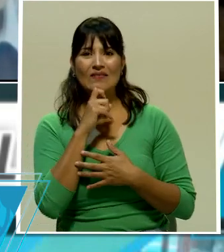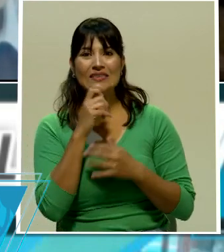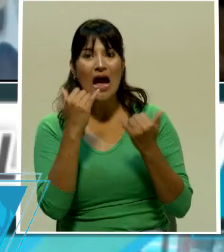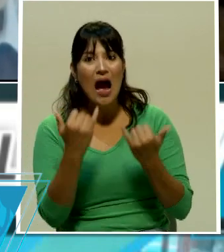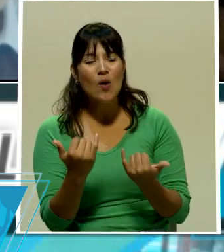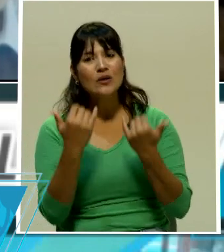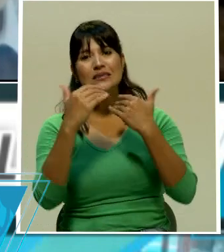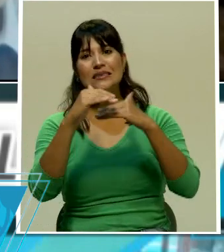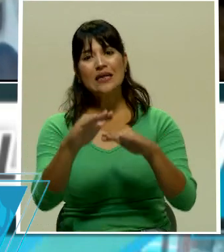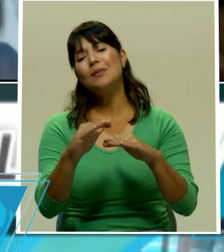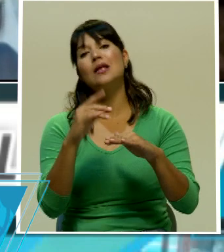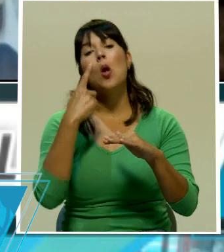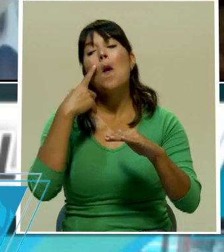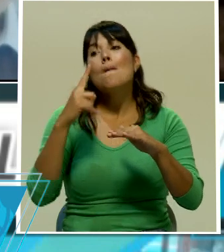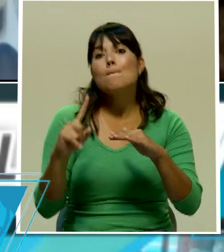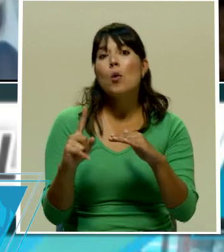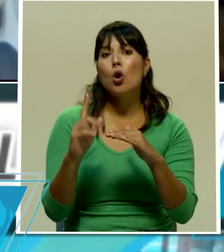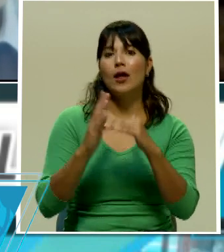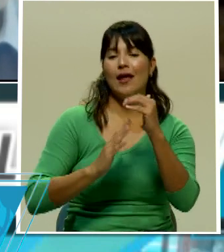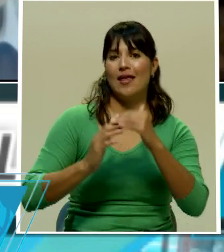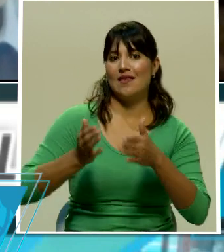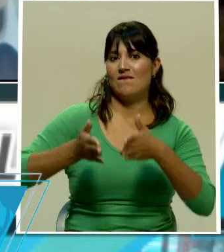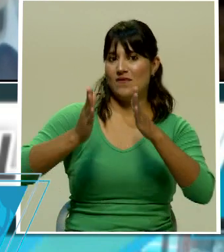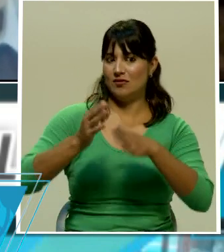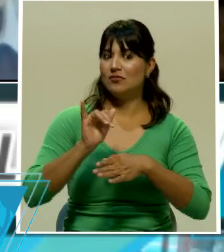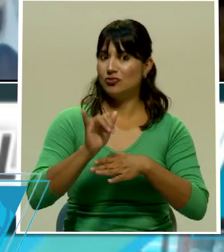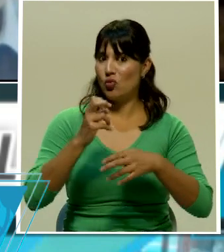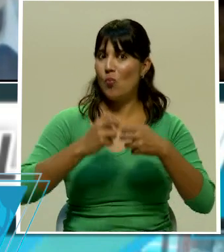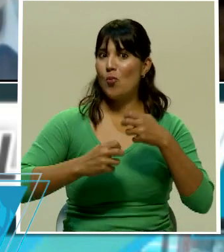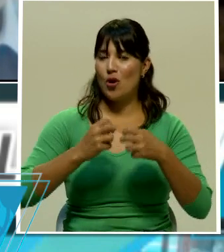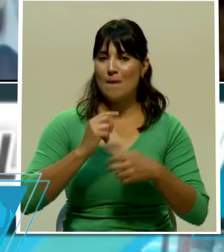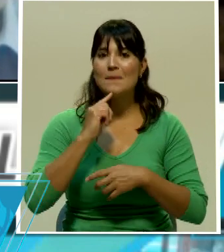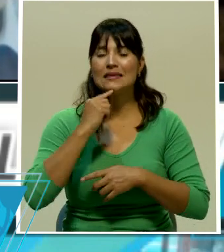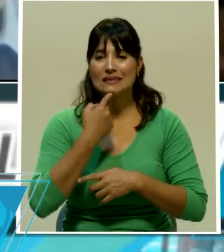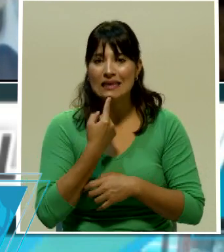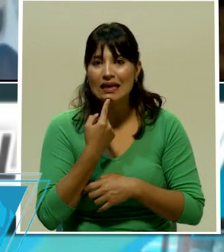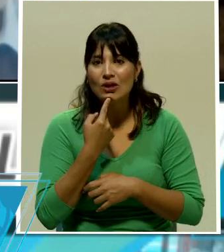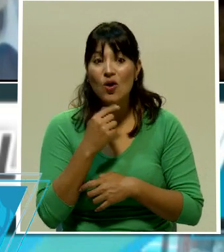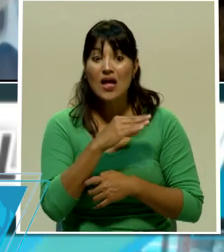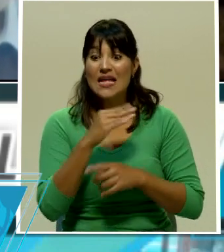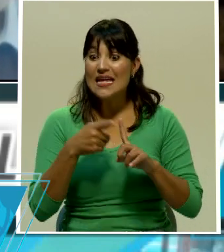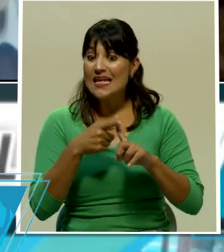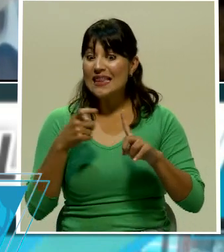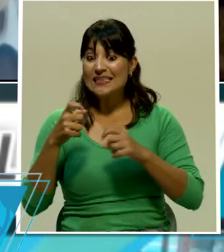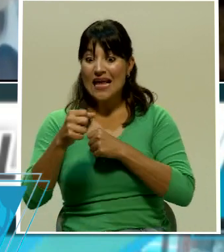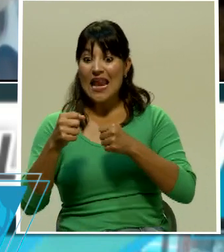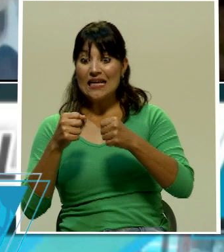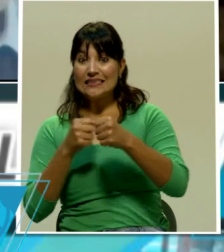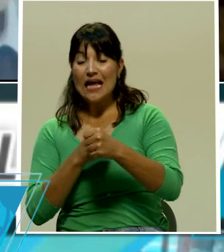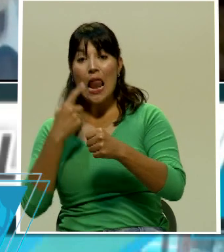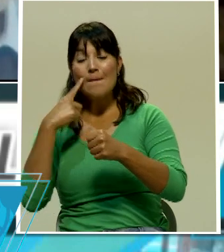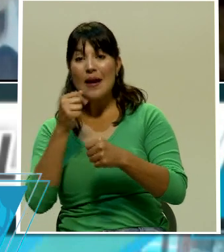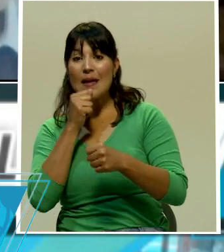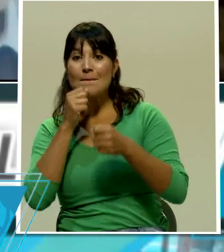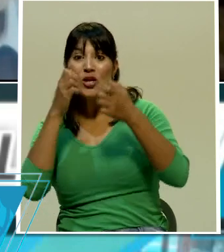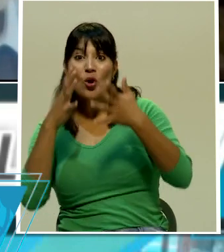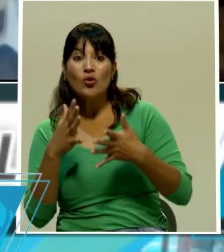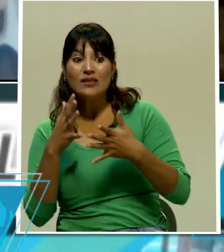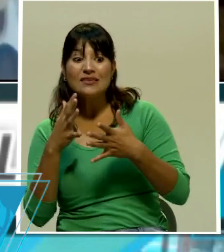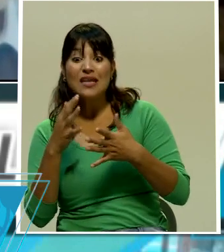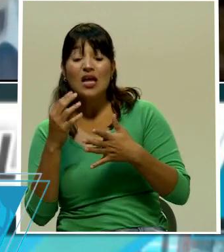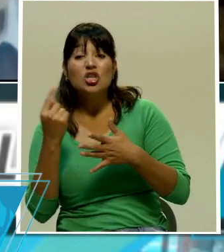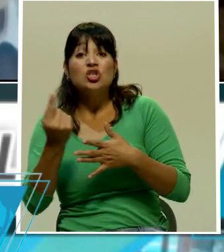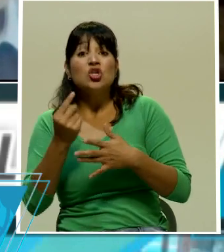limitación estructural muy seria y desde la barra de prensa lo único que se llega a ver